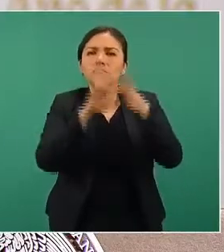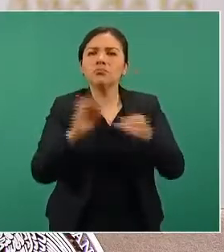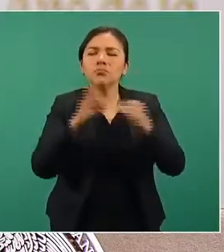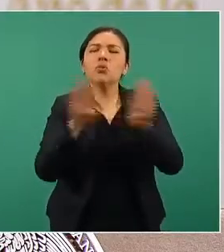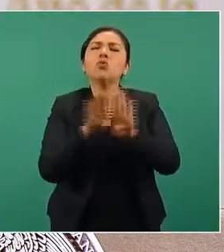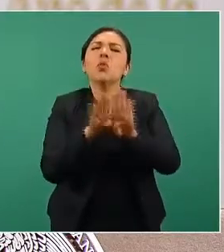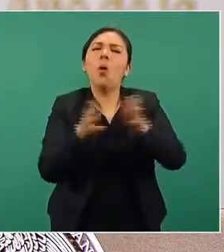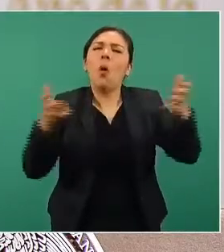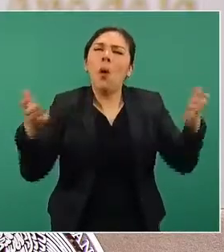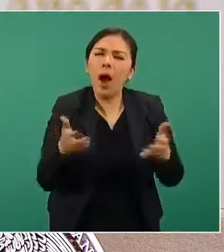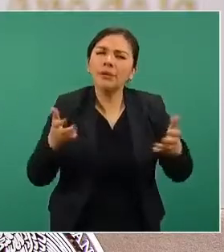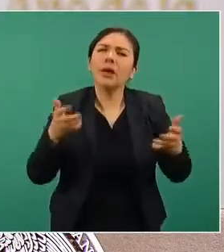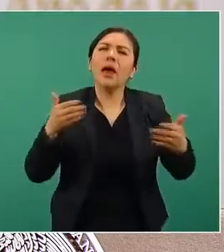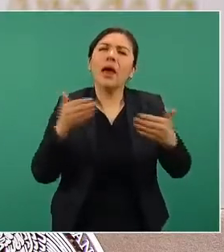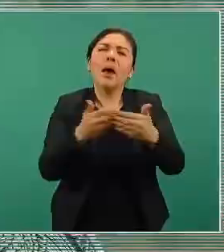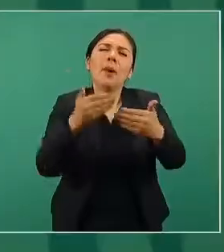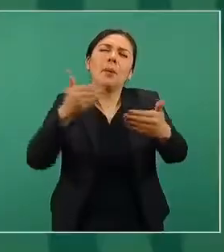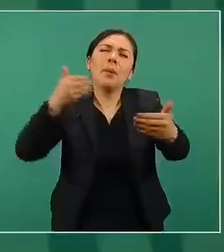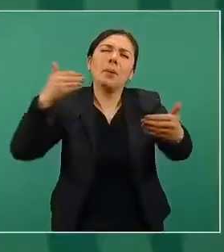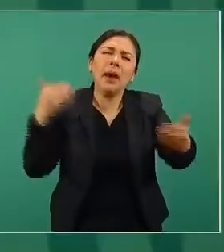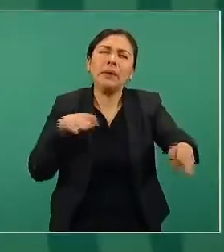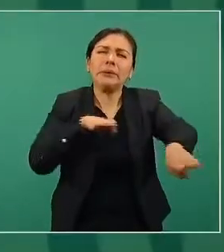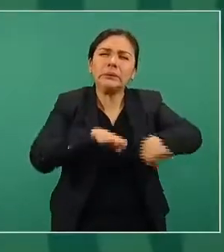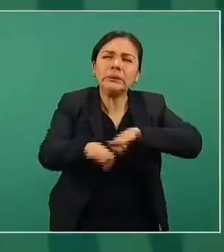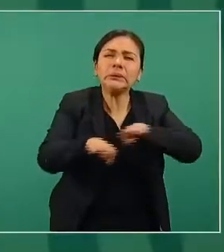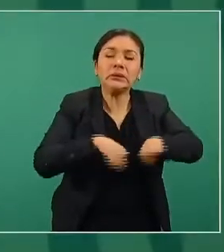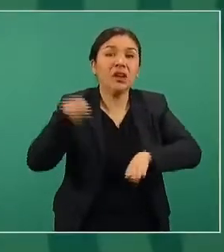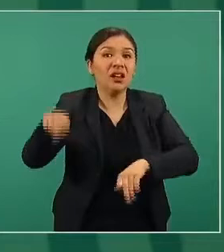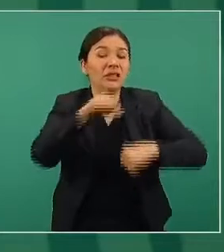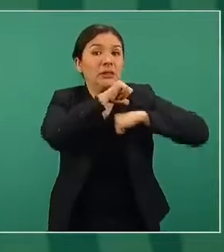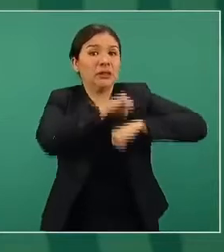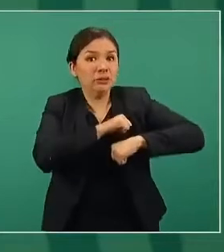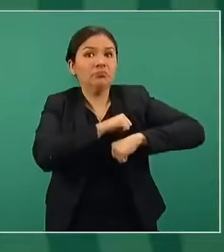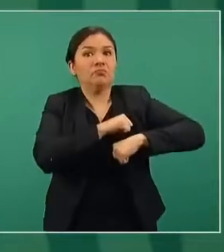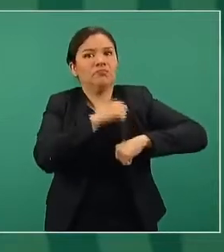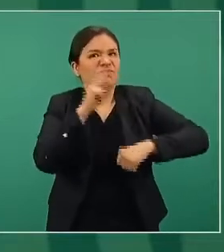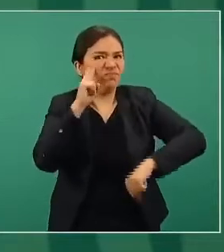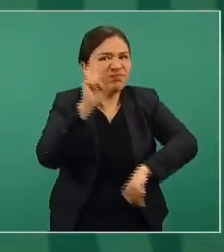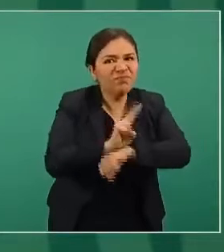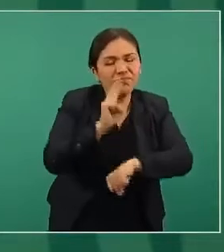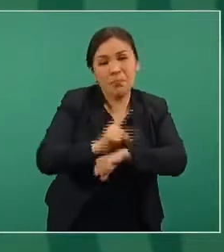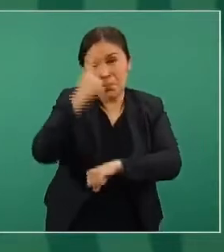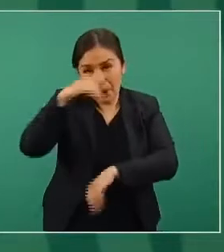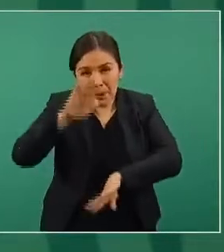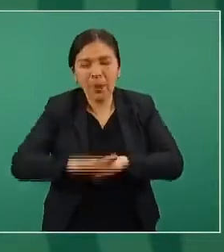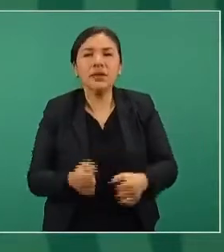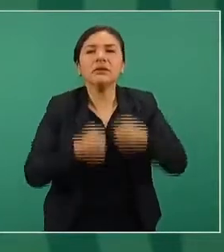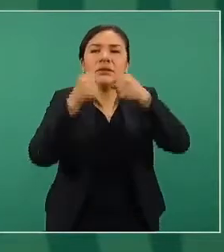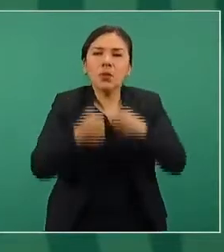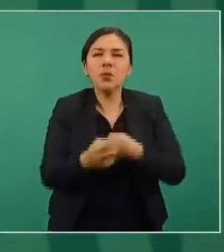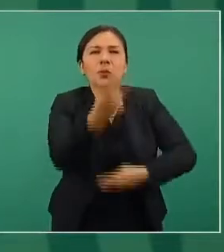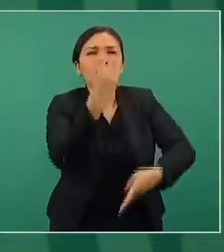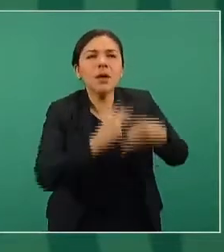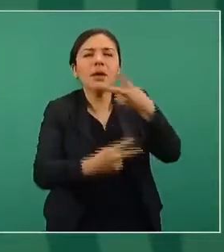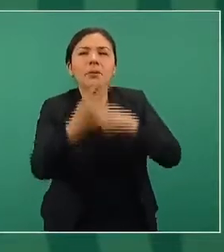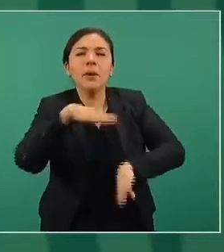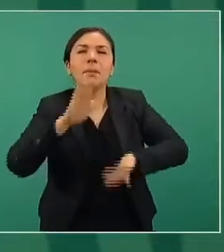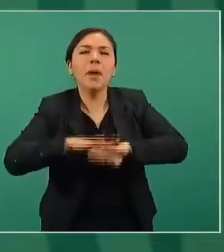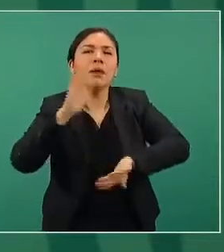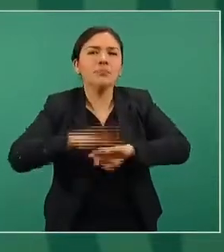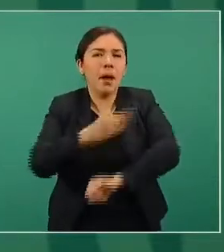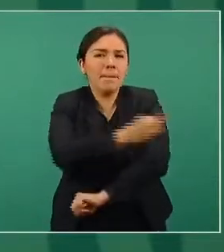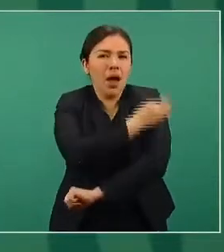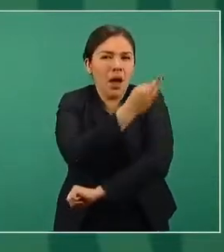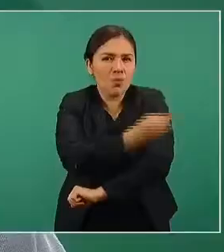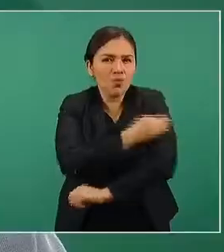camino al cual ha estado él personalmente enfrente para seguir asegurando mayor número de dosis.